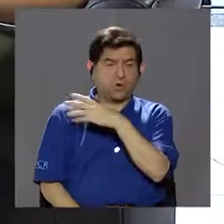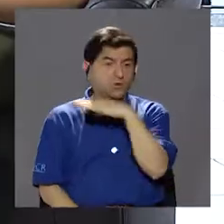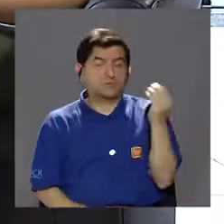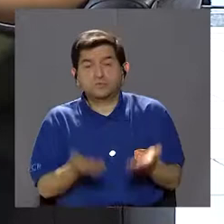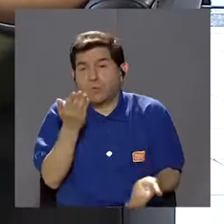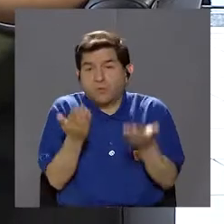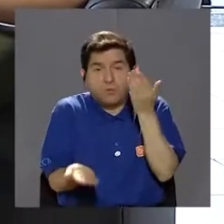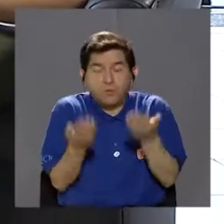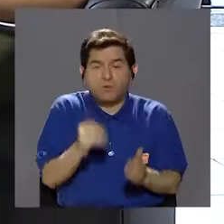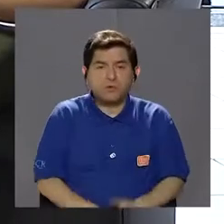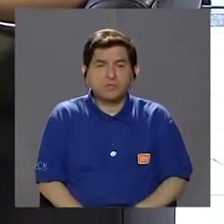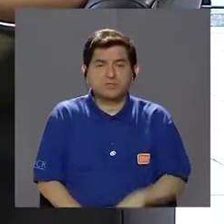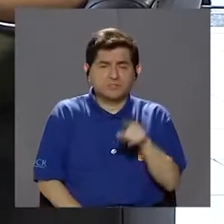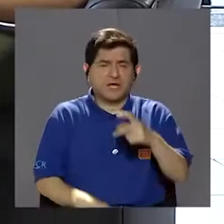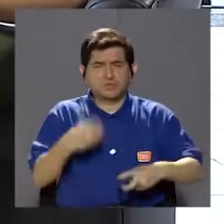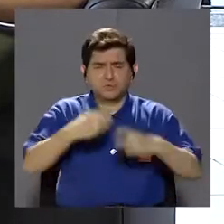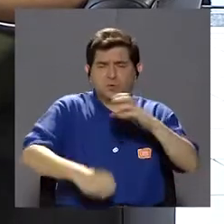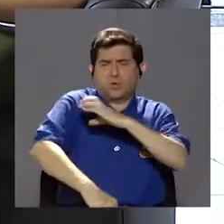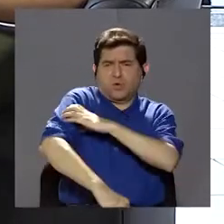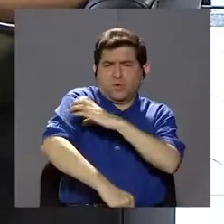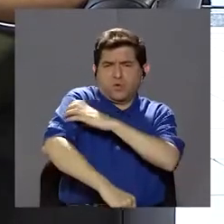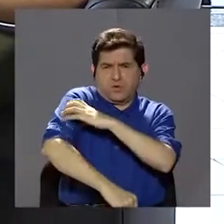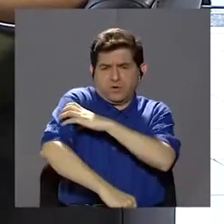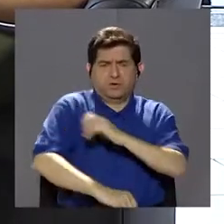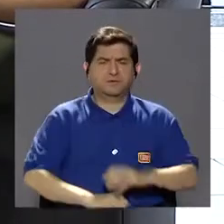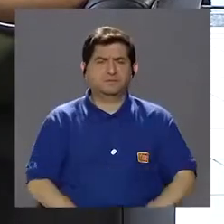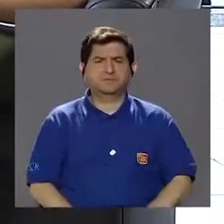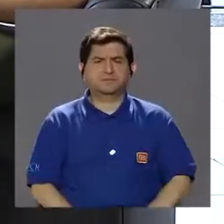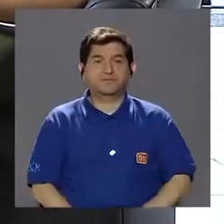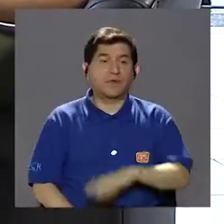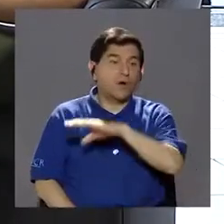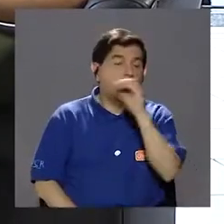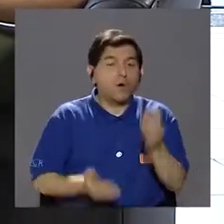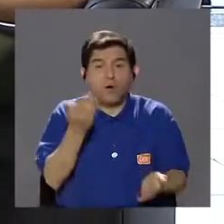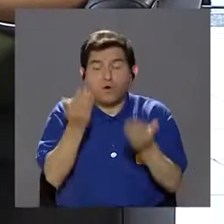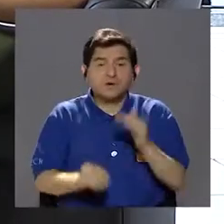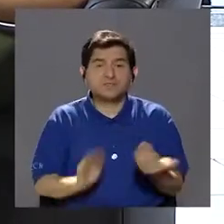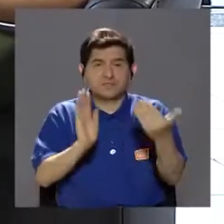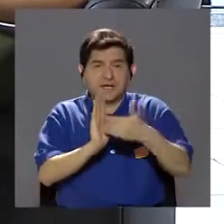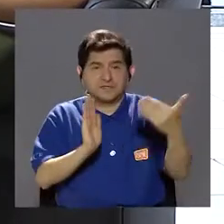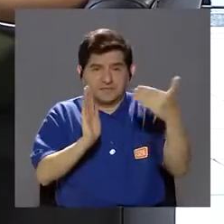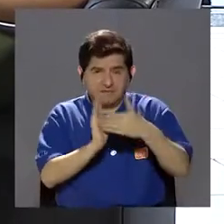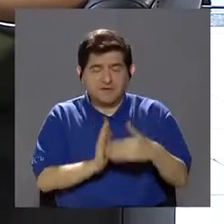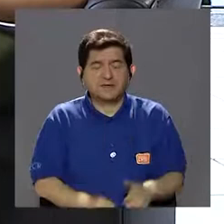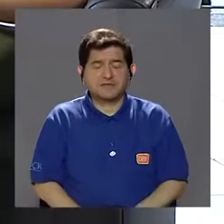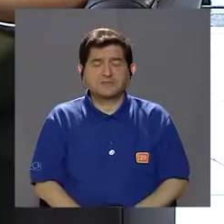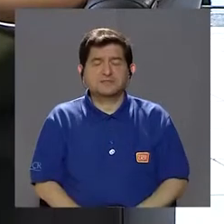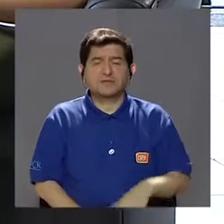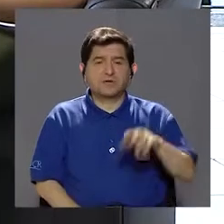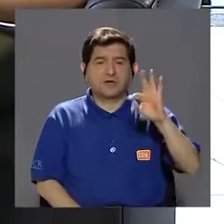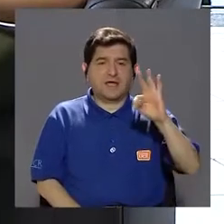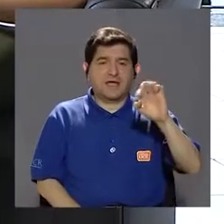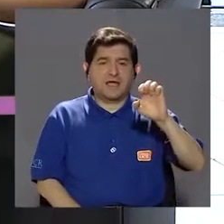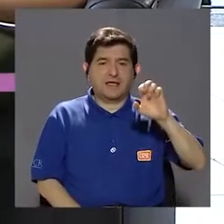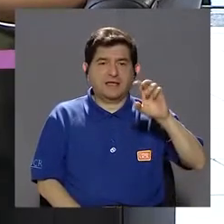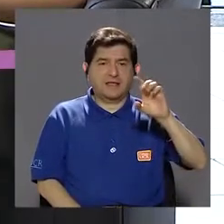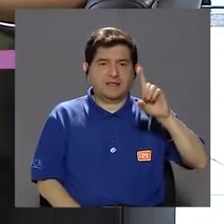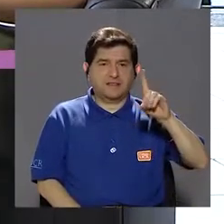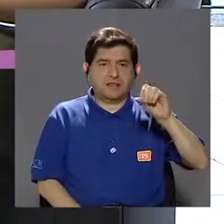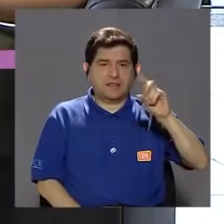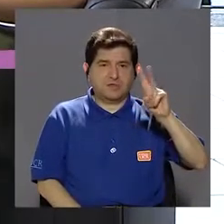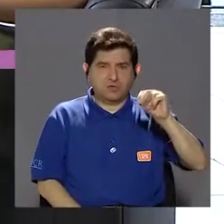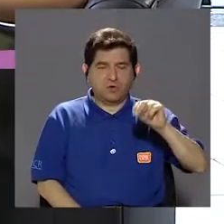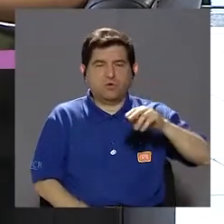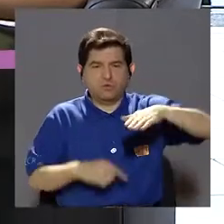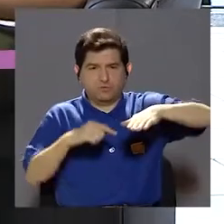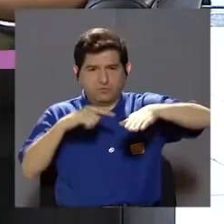Si es solo por una contractura en los músculos gastronemios o una lesión en el tendón de Aquiles, una